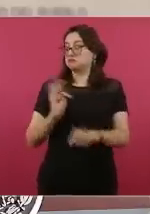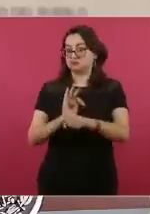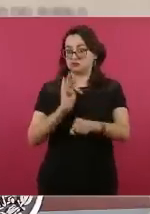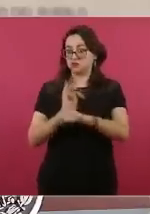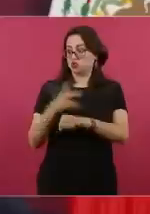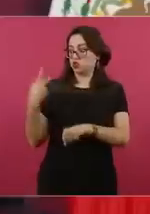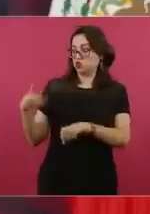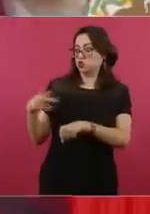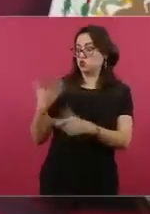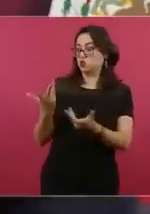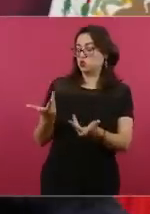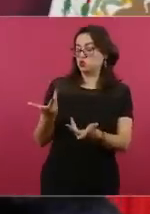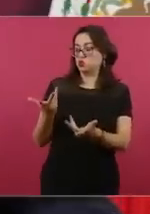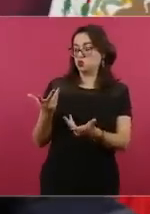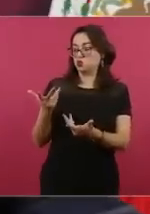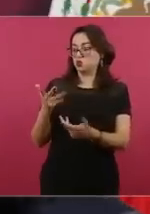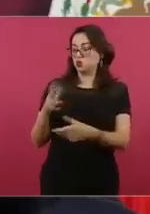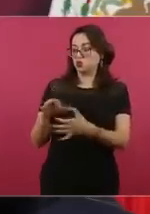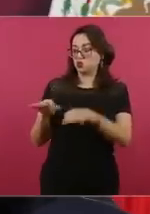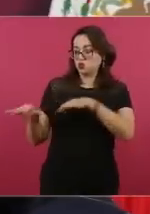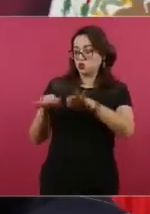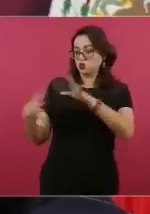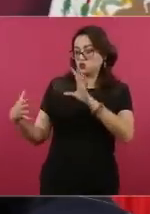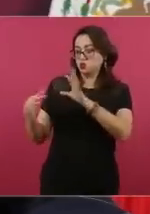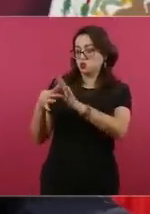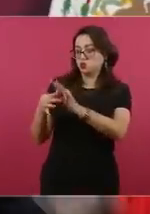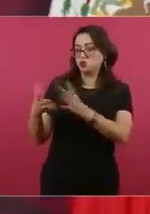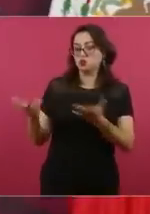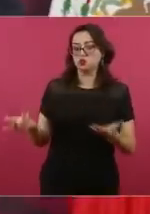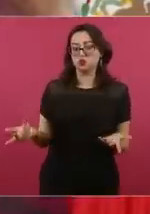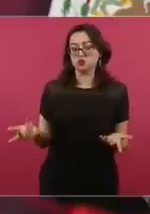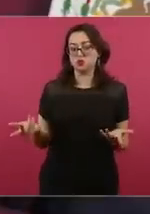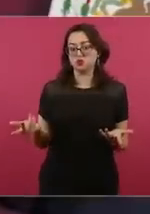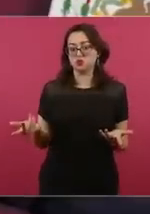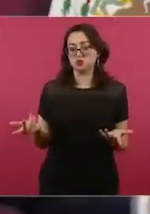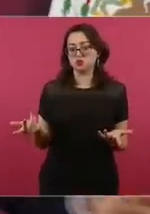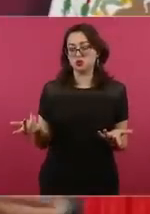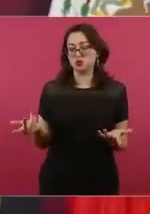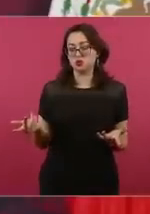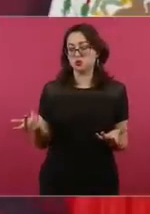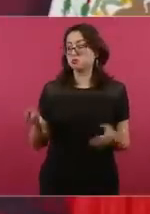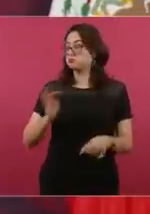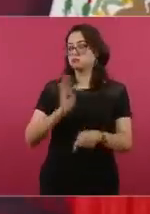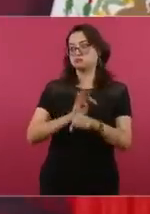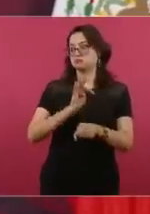defenderlo o decir